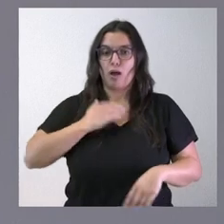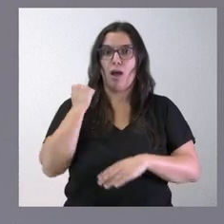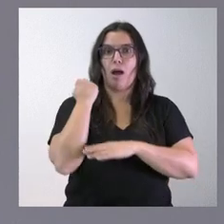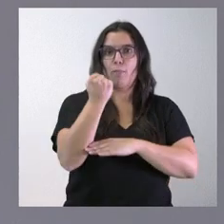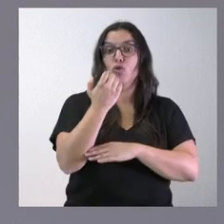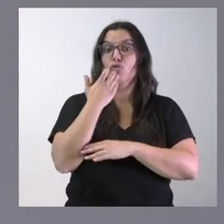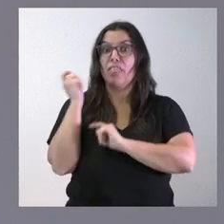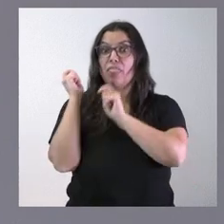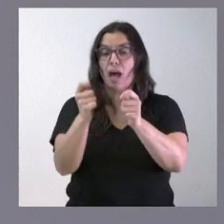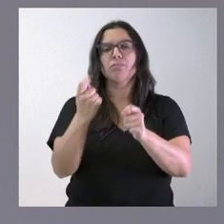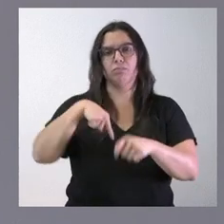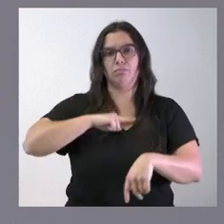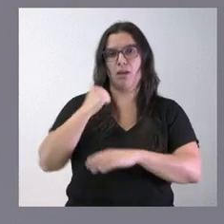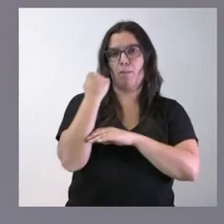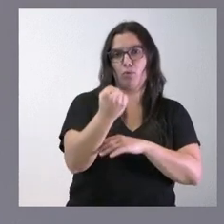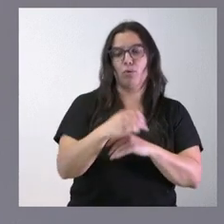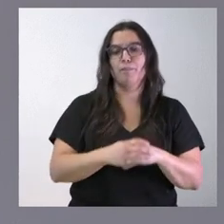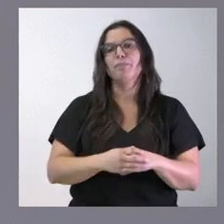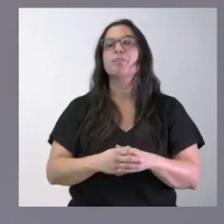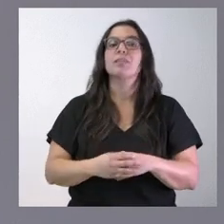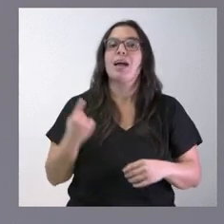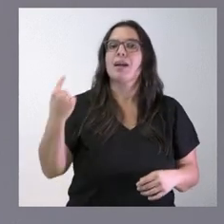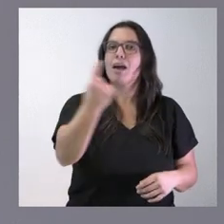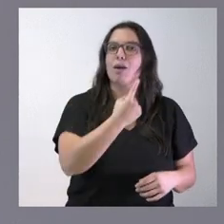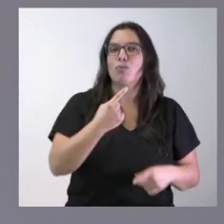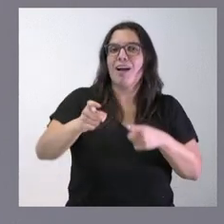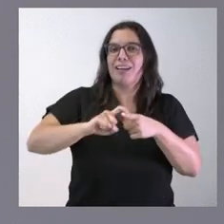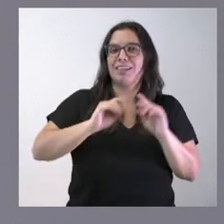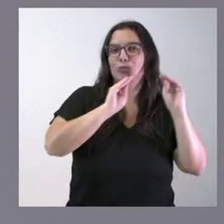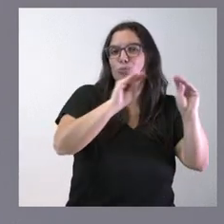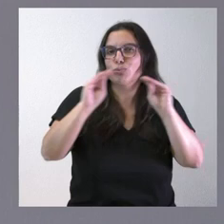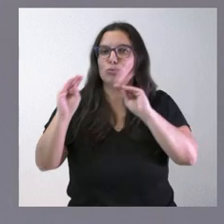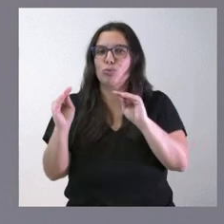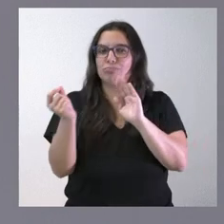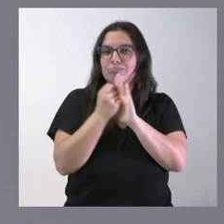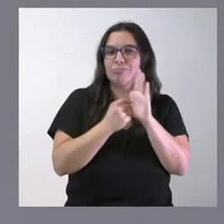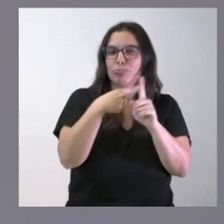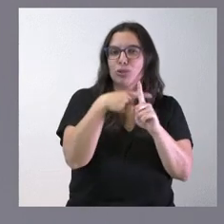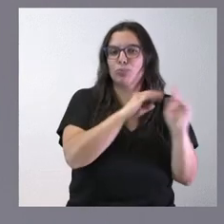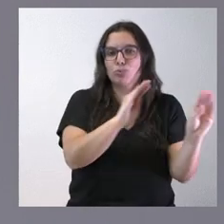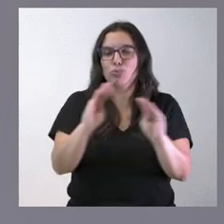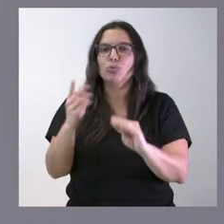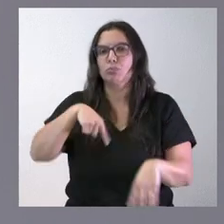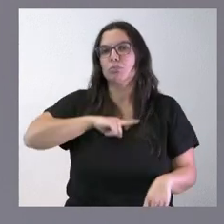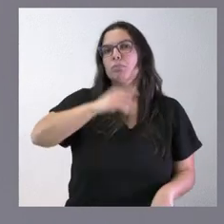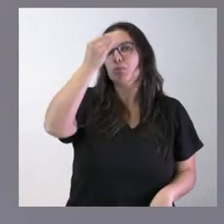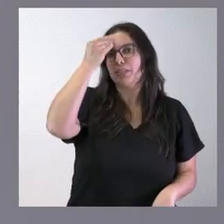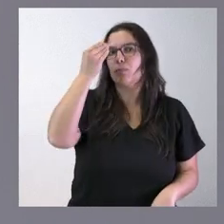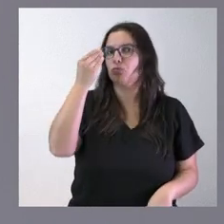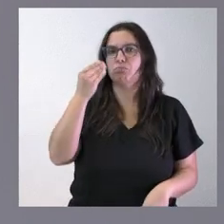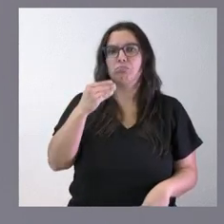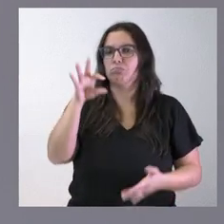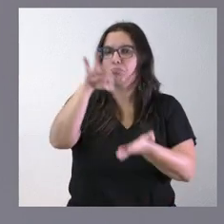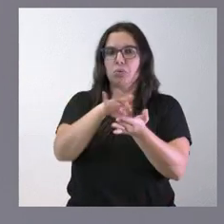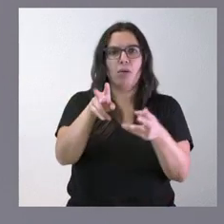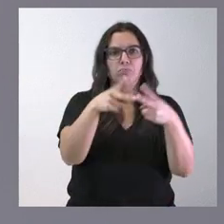a una de ellas. Cada una con sus cualidades y sus características creemos que puede ser una buena ubicación y,